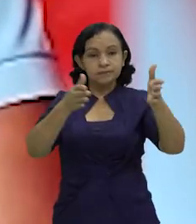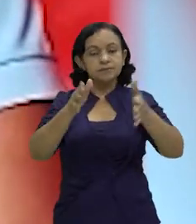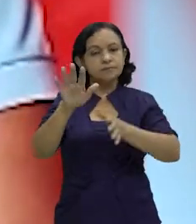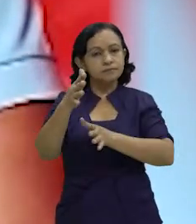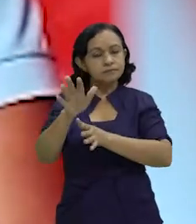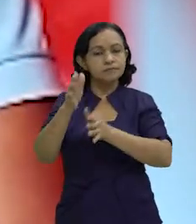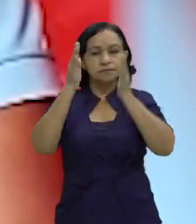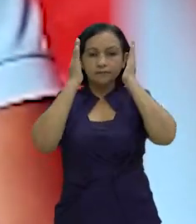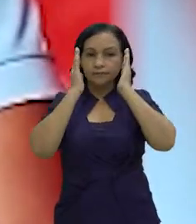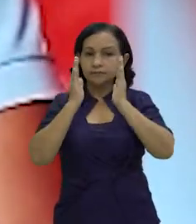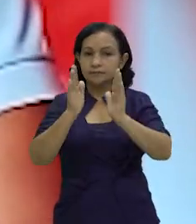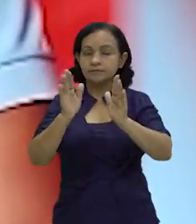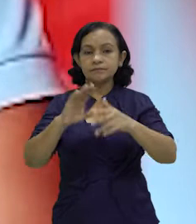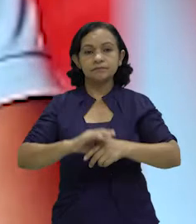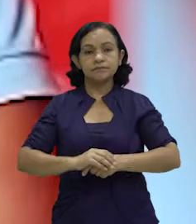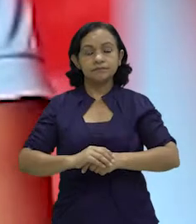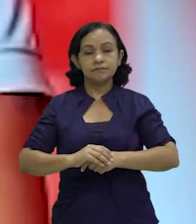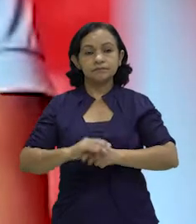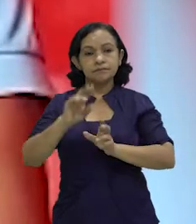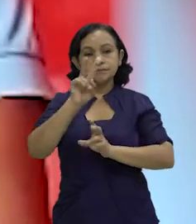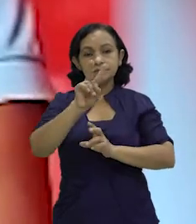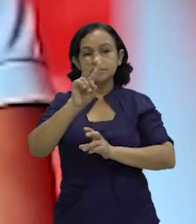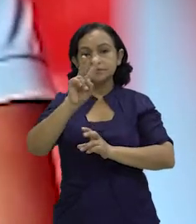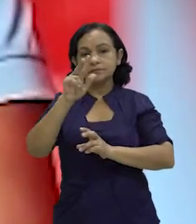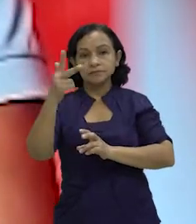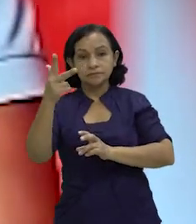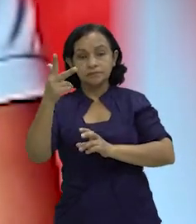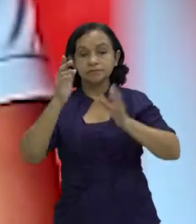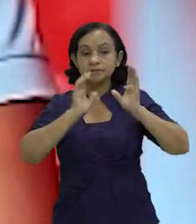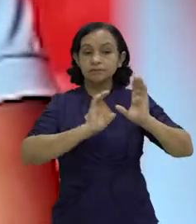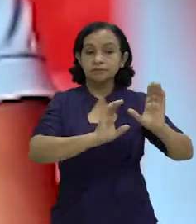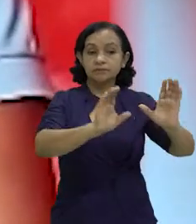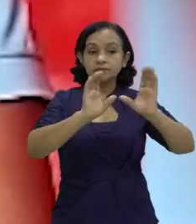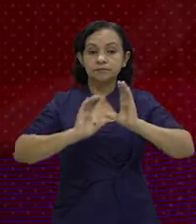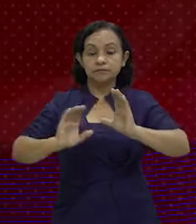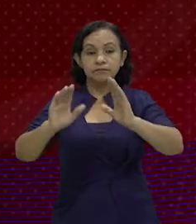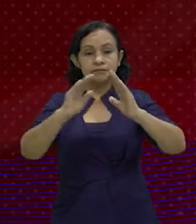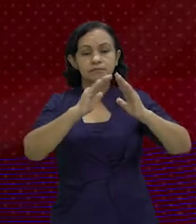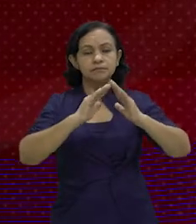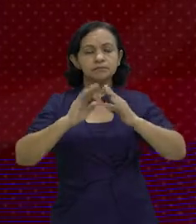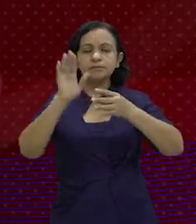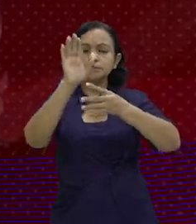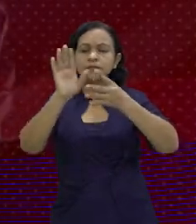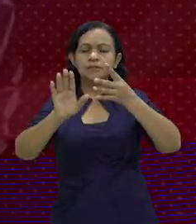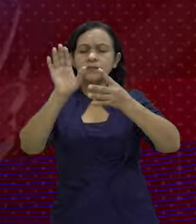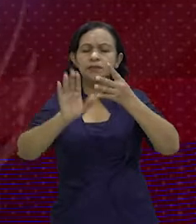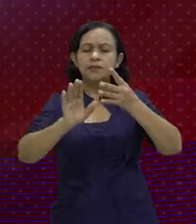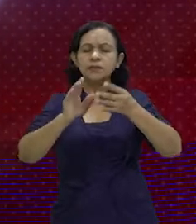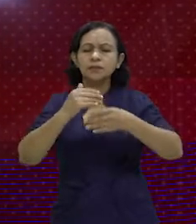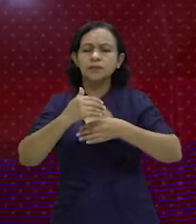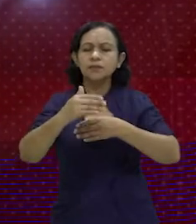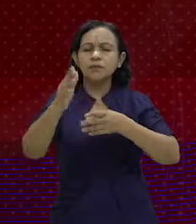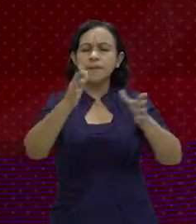Tenemos alrededor de atención a unas 28 calles de la zona urbana. ¿Cada cuánto, compañeras, que